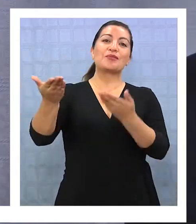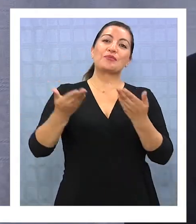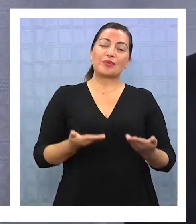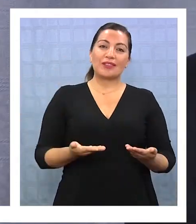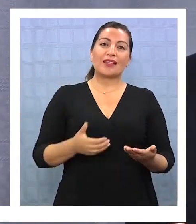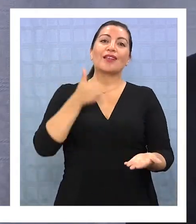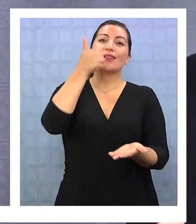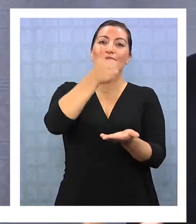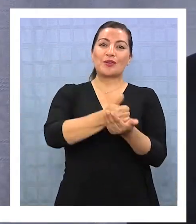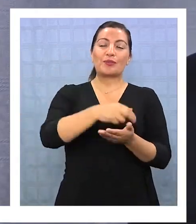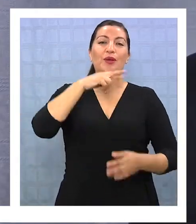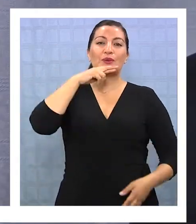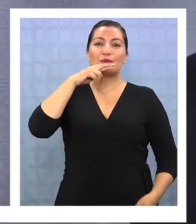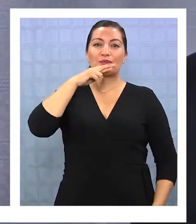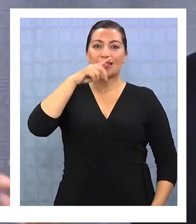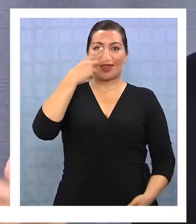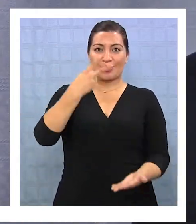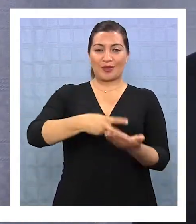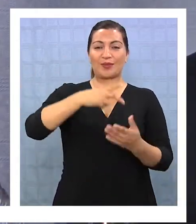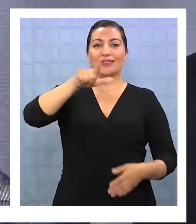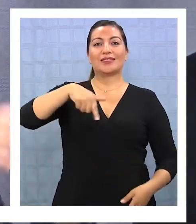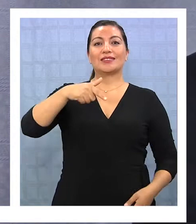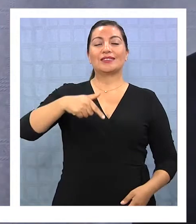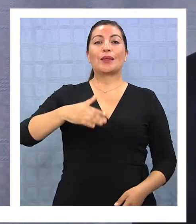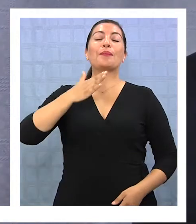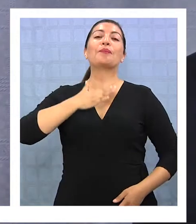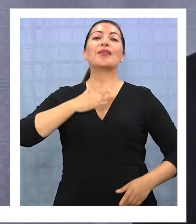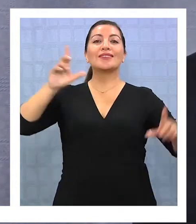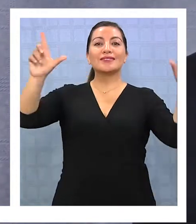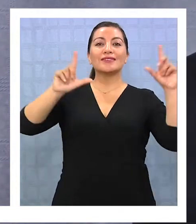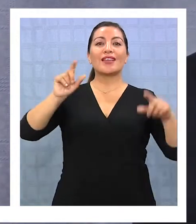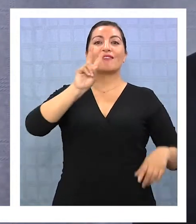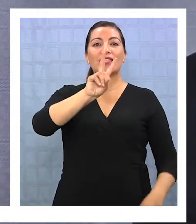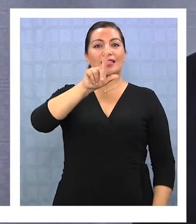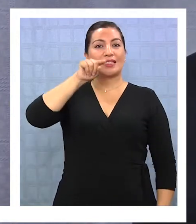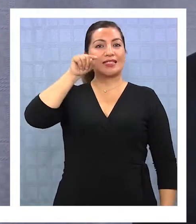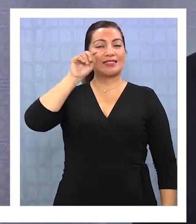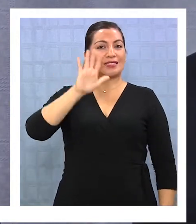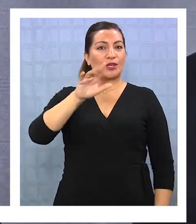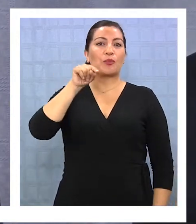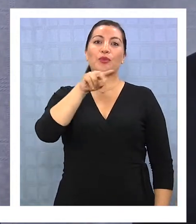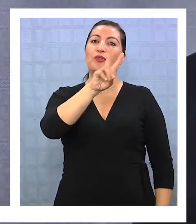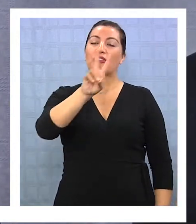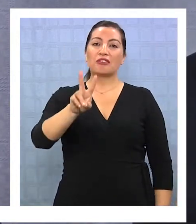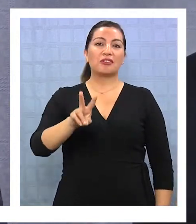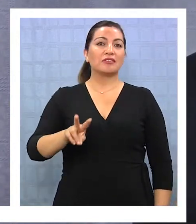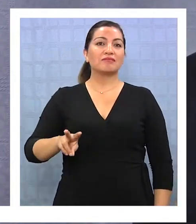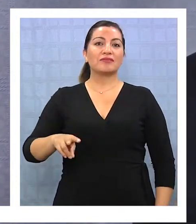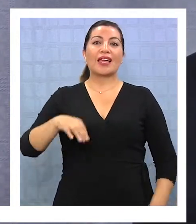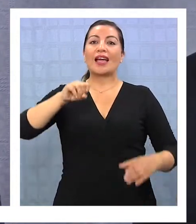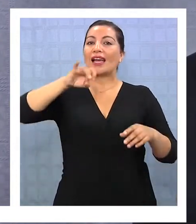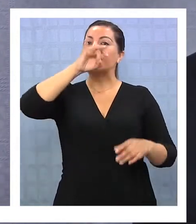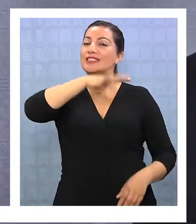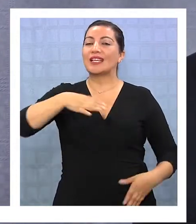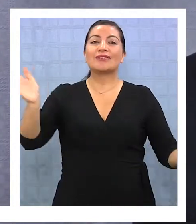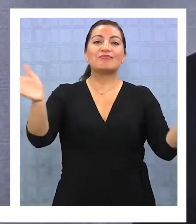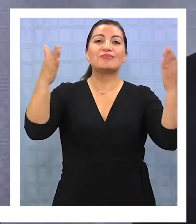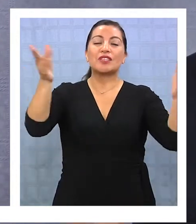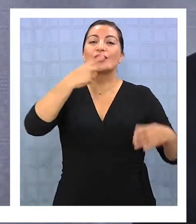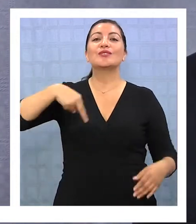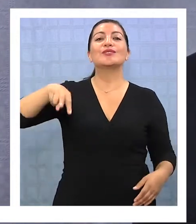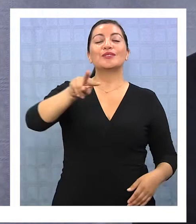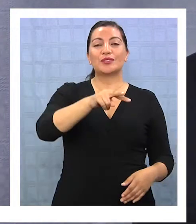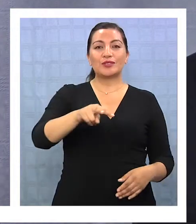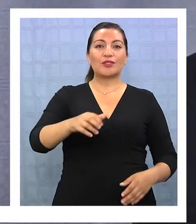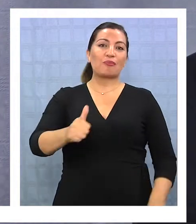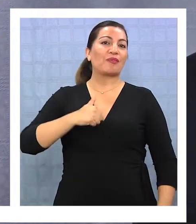Copa Confederaciones Rusia 2017 a través de nuestra señal a 25.2 y, bueno, a hinchar por Chile nomás. Y nosotros